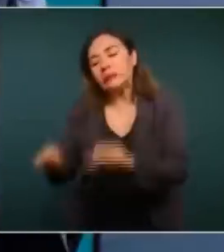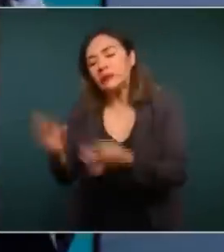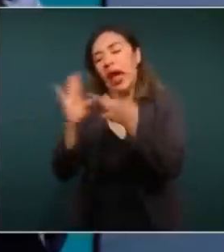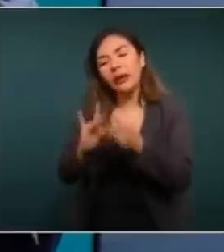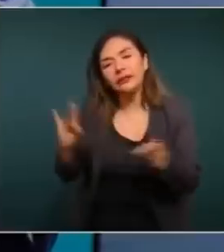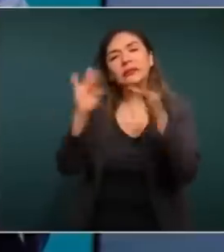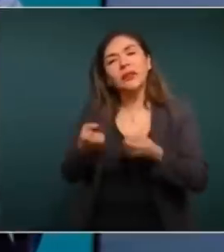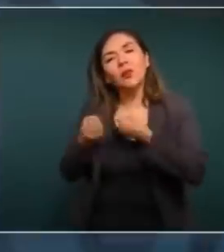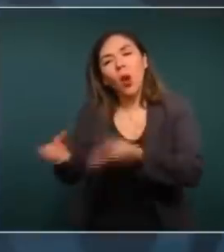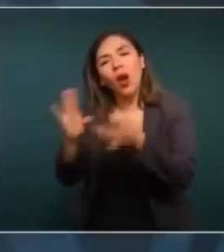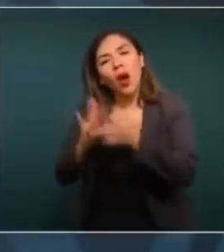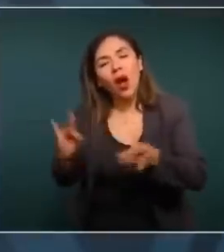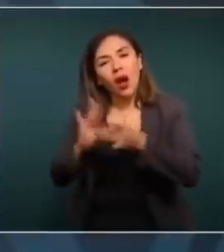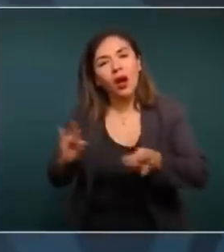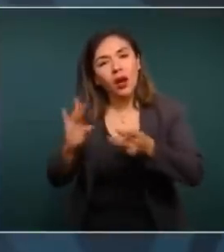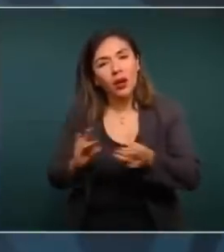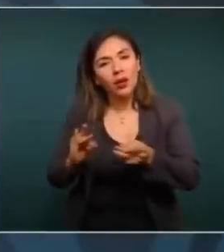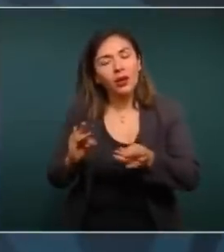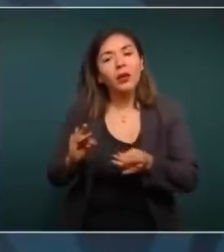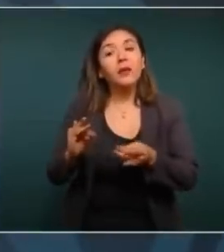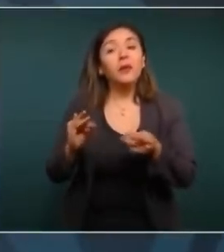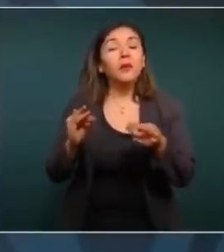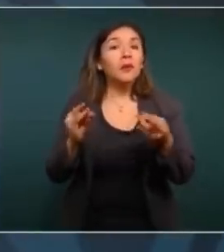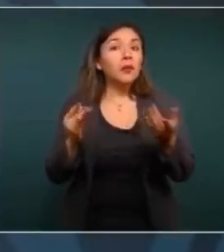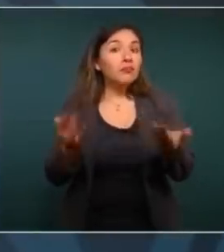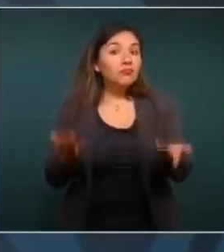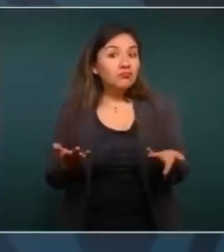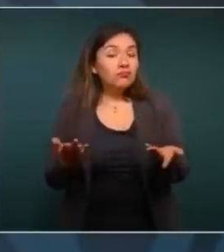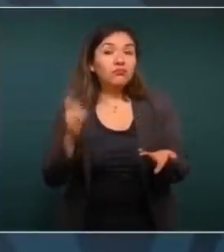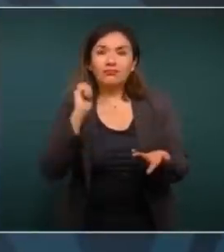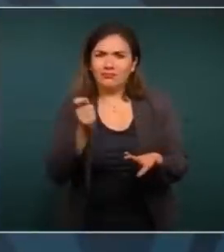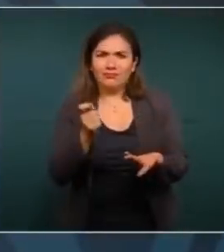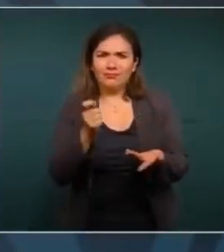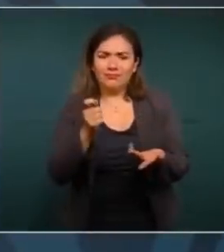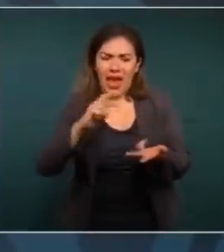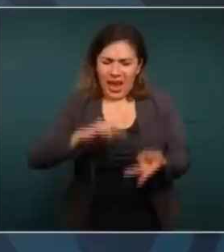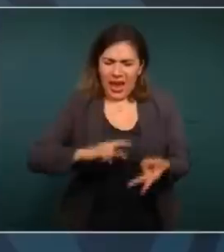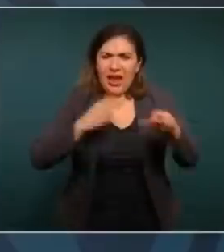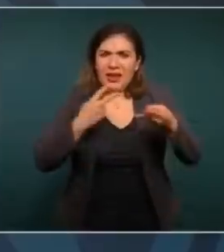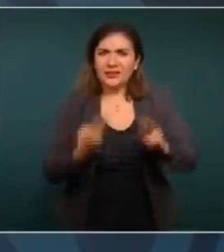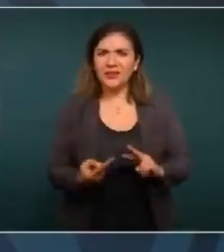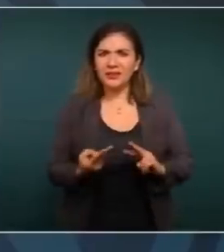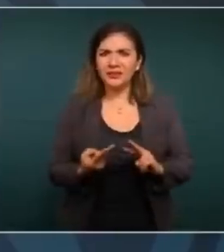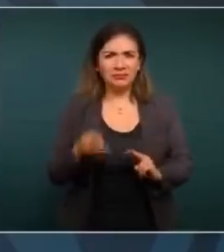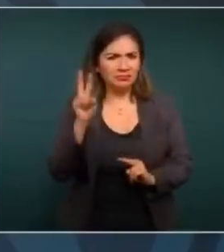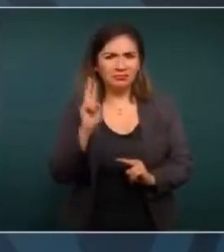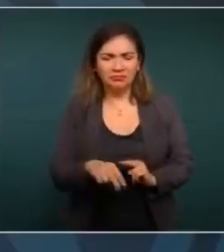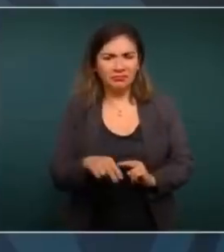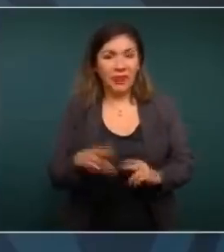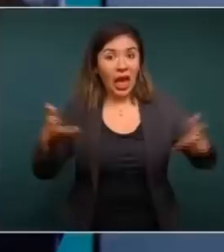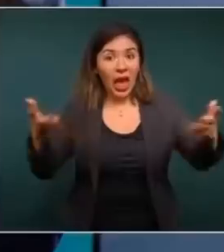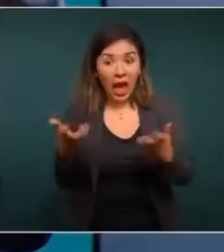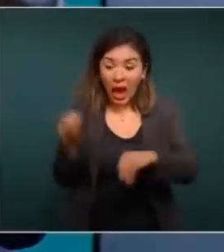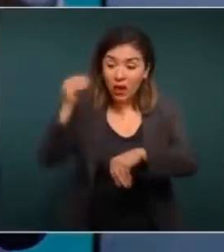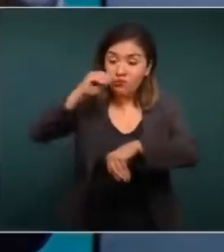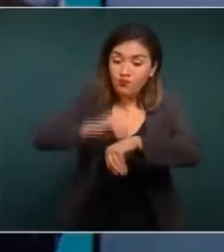que al contrario, se está llevando